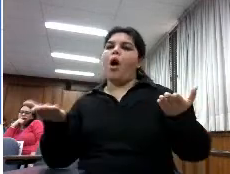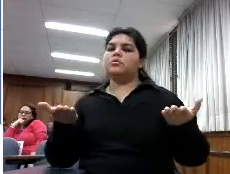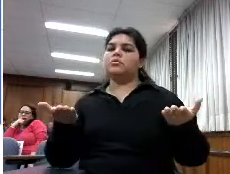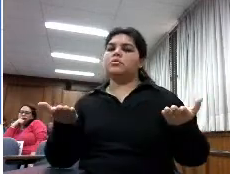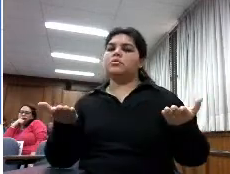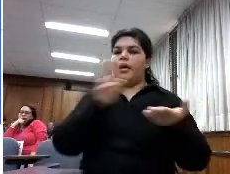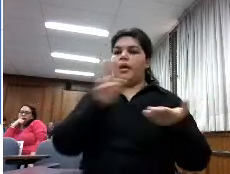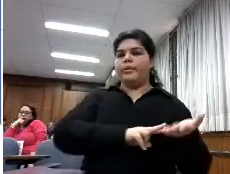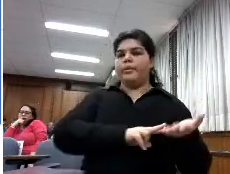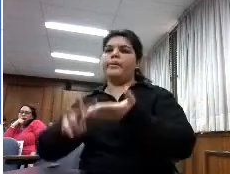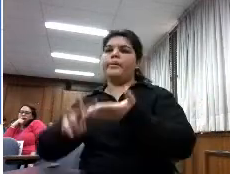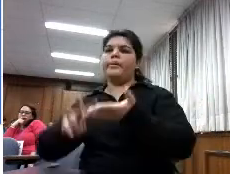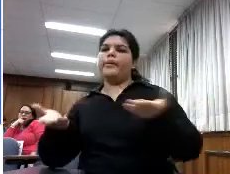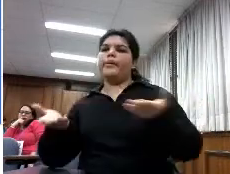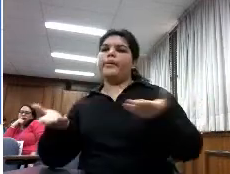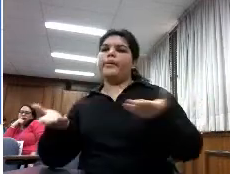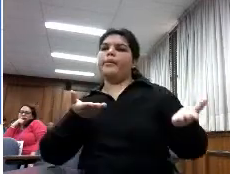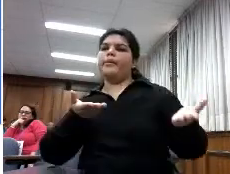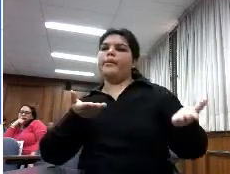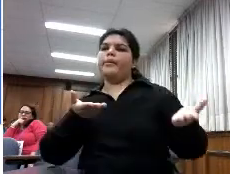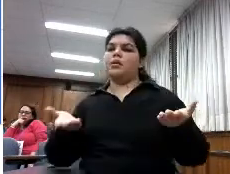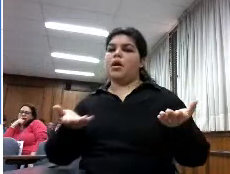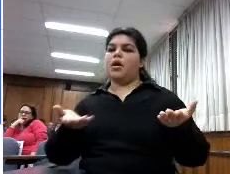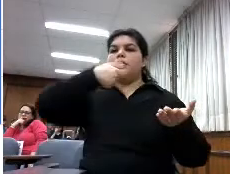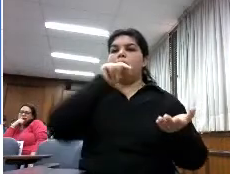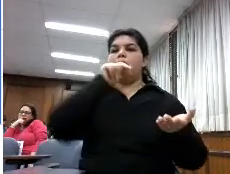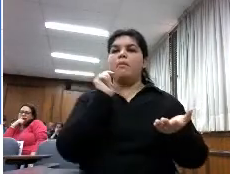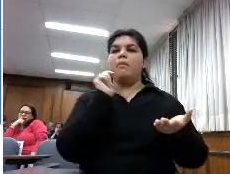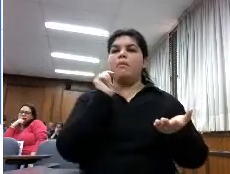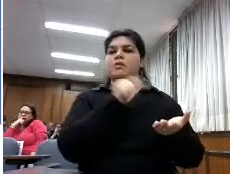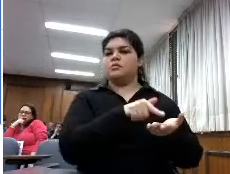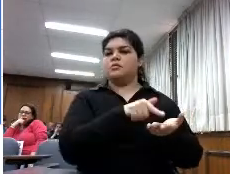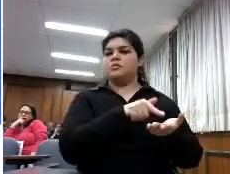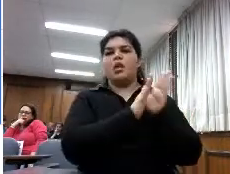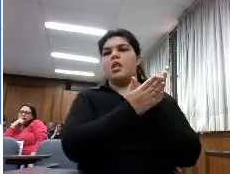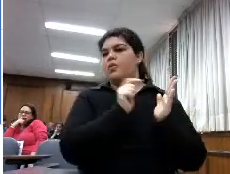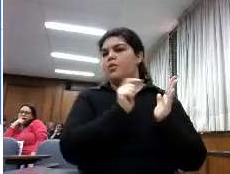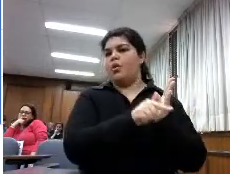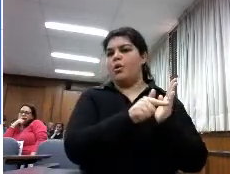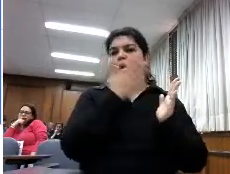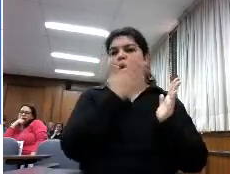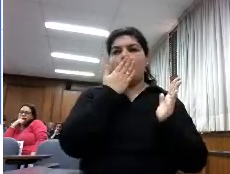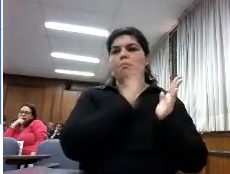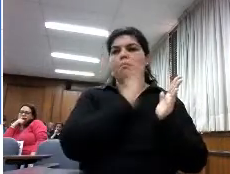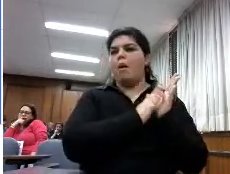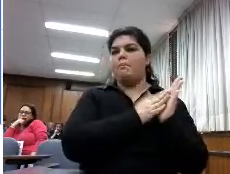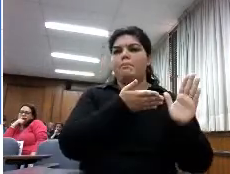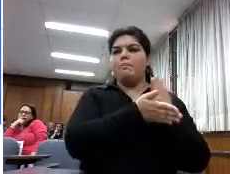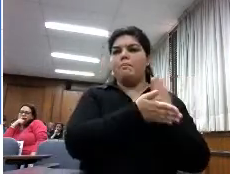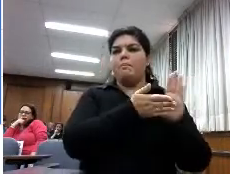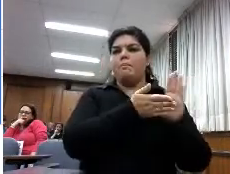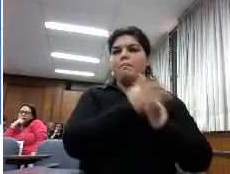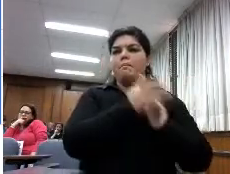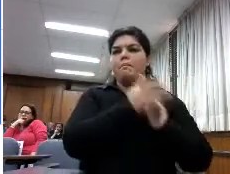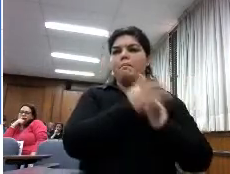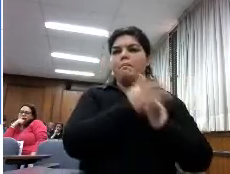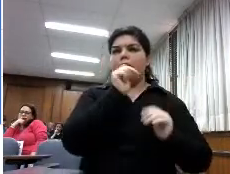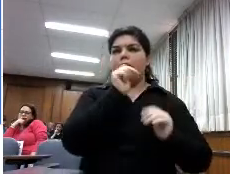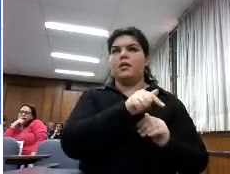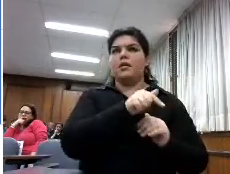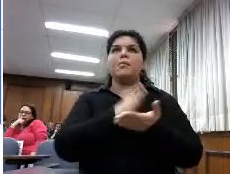preferencias iban hacia el libro en papel muy lógico el libro en papel normalmente se lee de una forma lineal